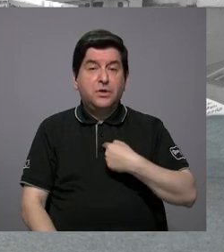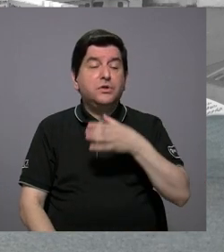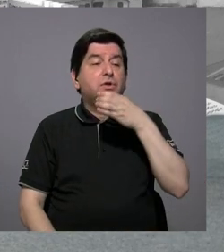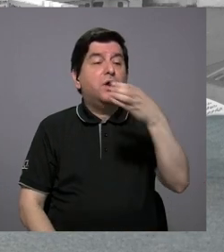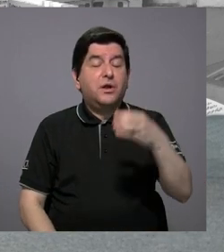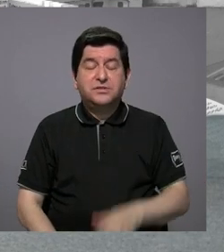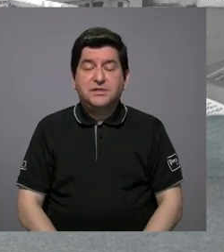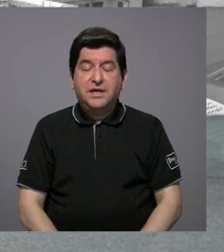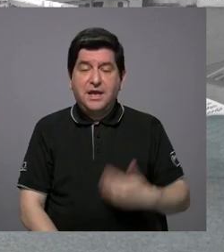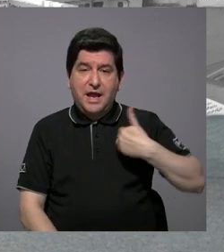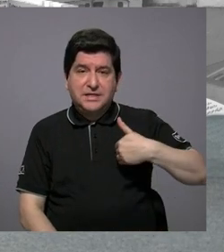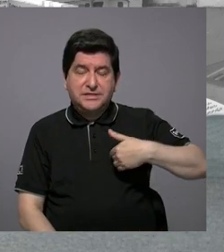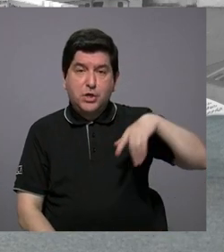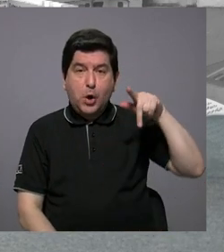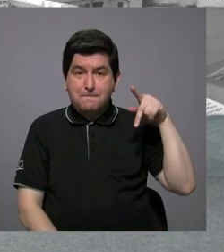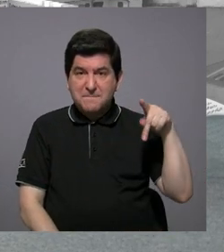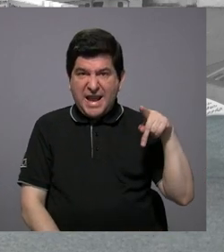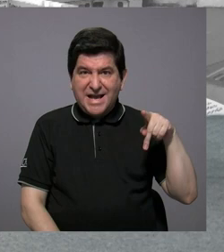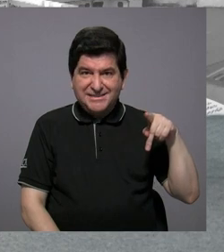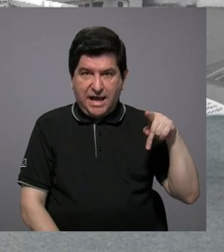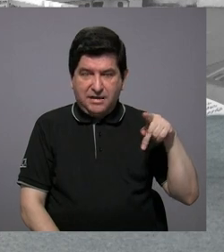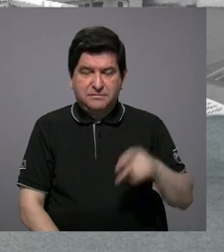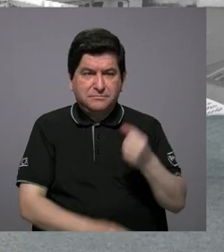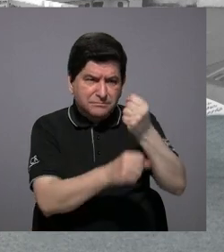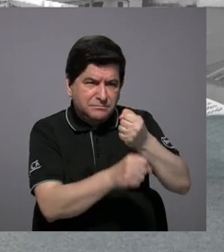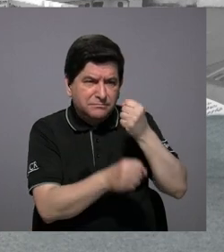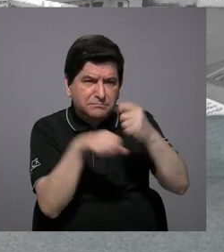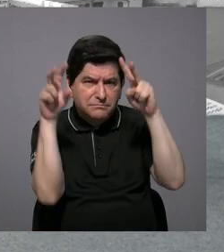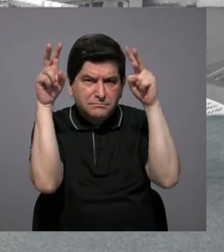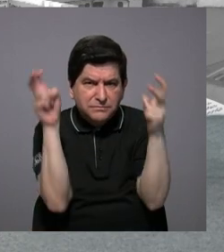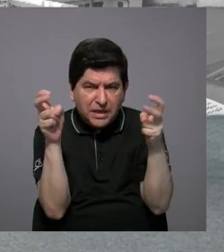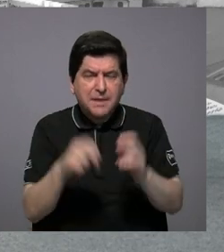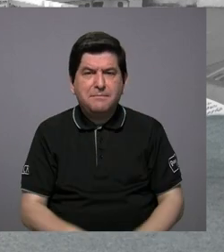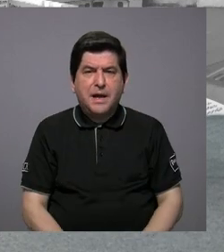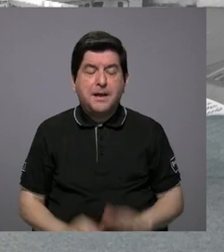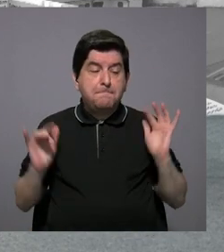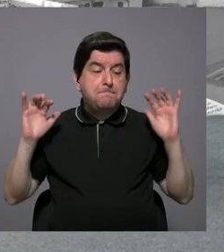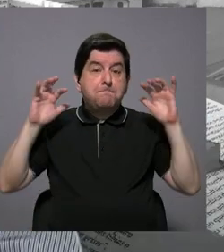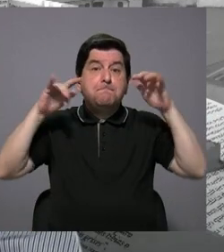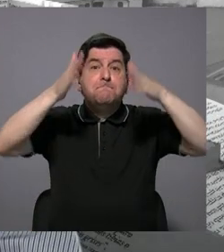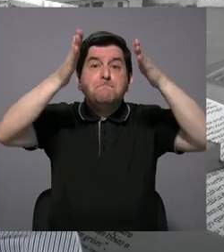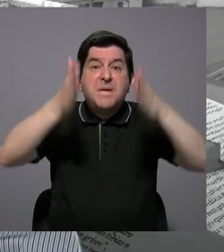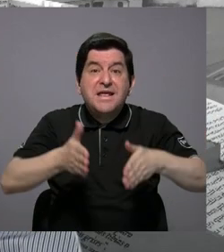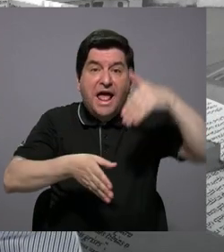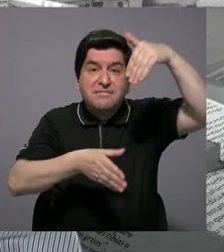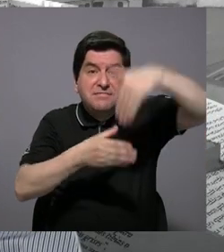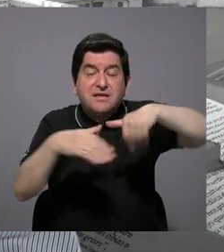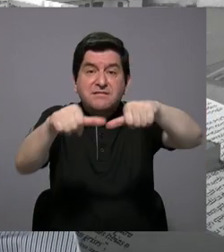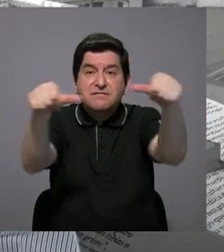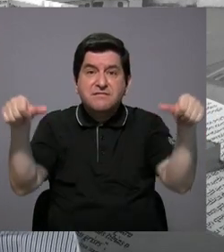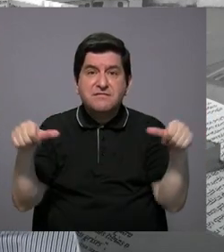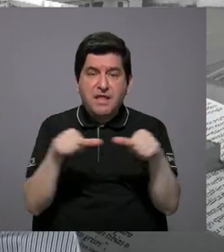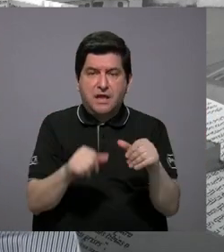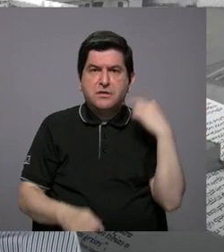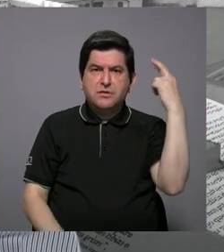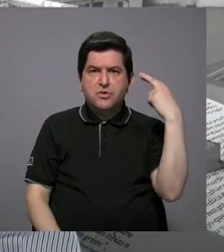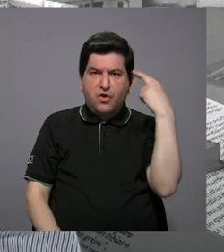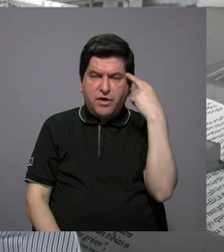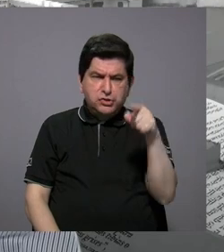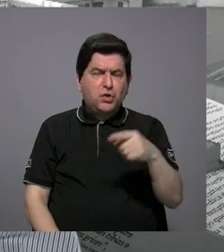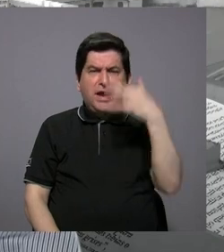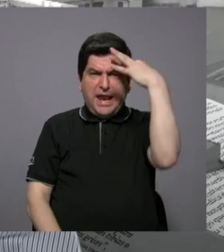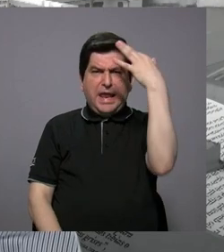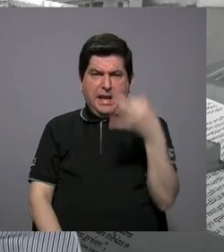sugerí a él que trabajara ese tema de los migrantes dentro de la zona, era porque estaba